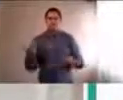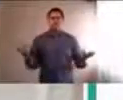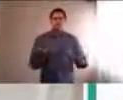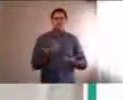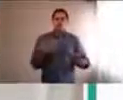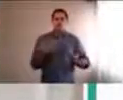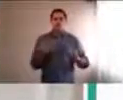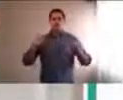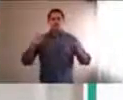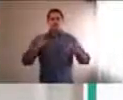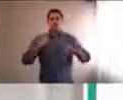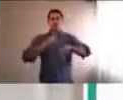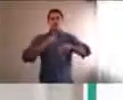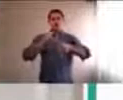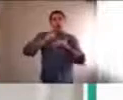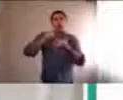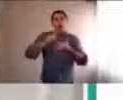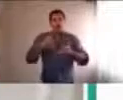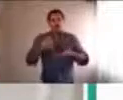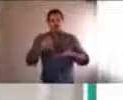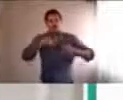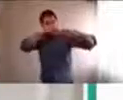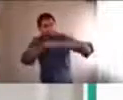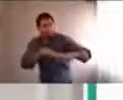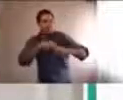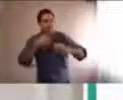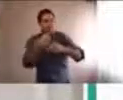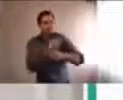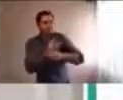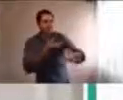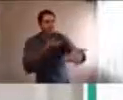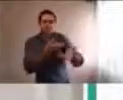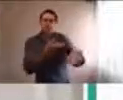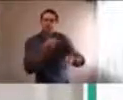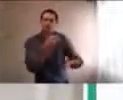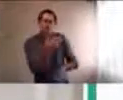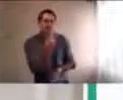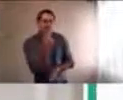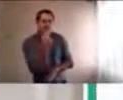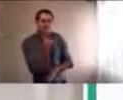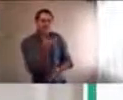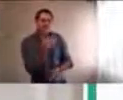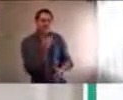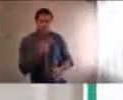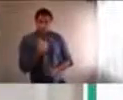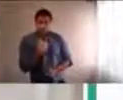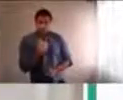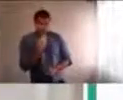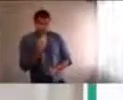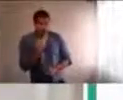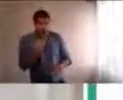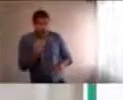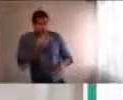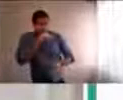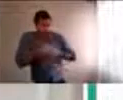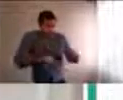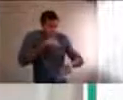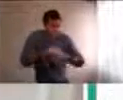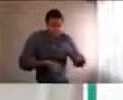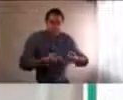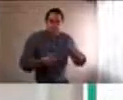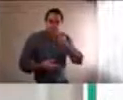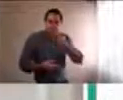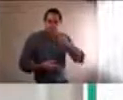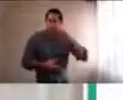intercambio, para poder también hablar, de lo que estamos viviendo nosotros, las cosas que nos pasan, y también poder escuchar, qué les está